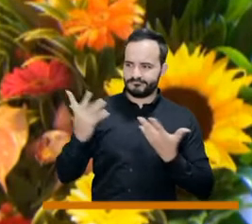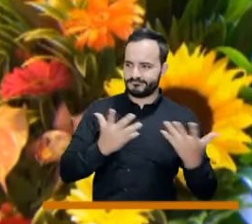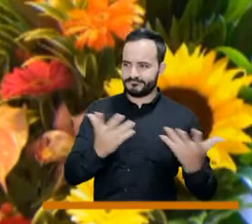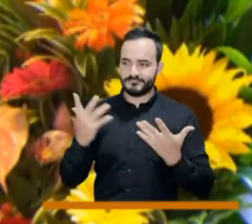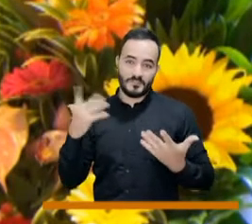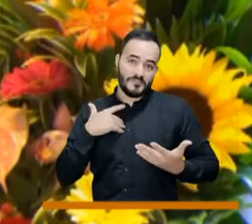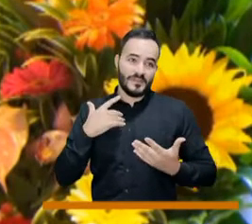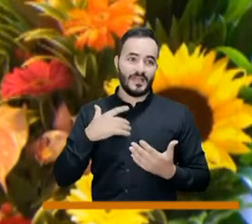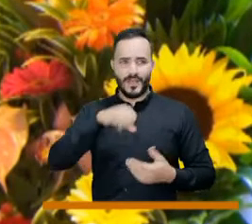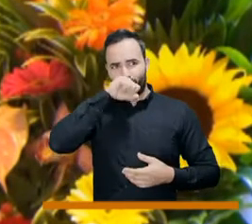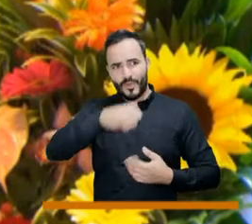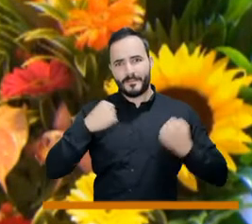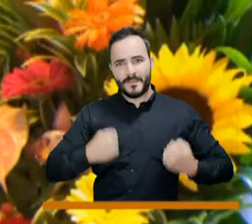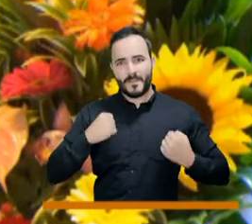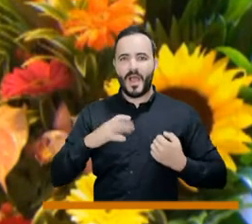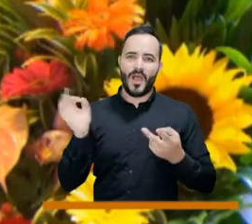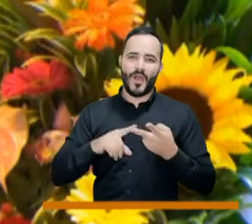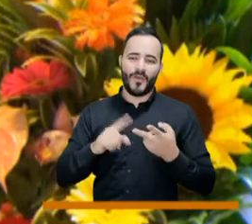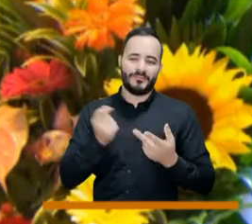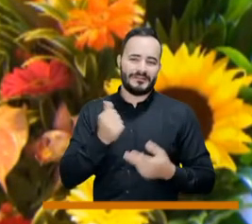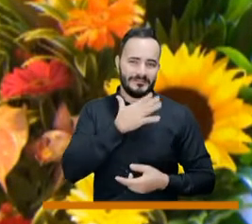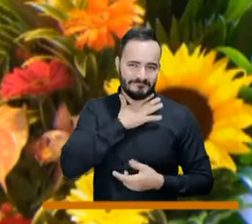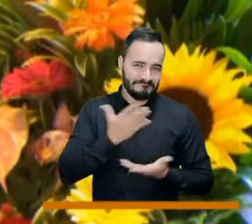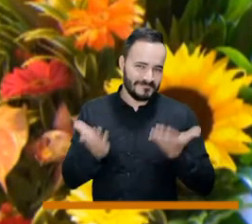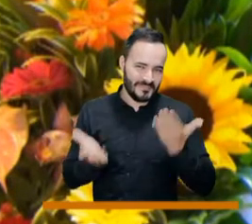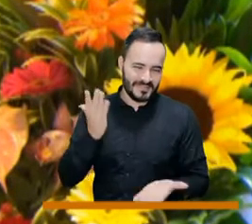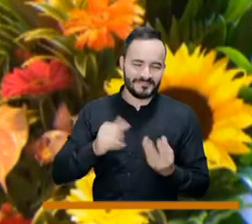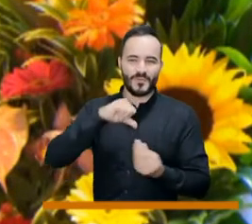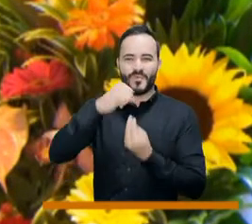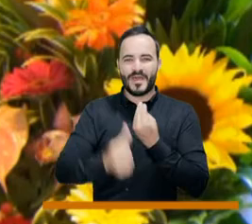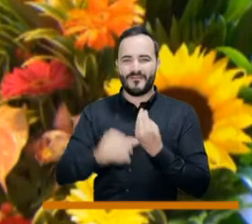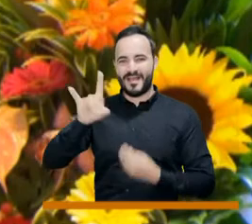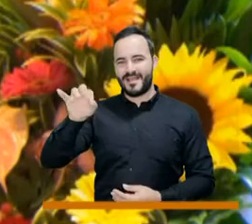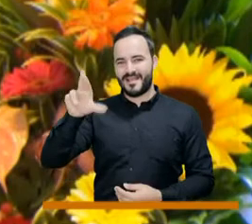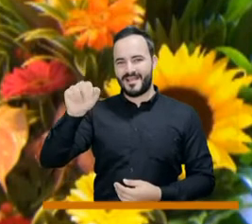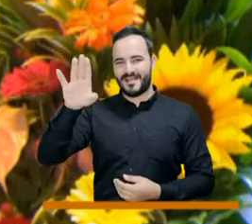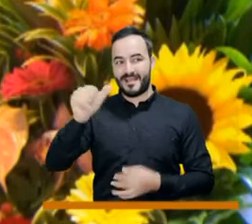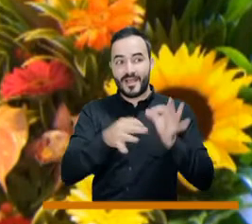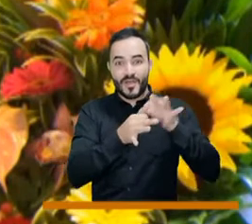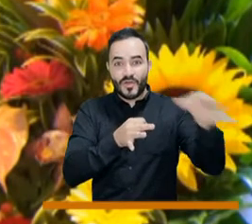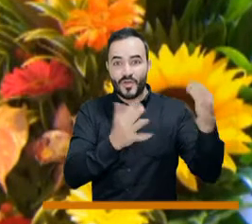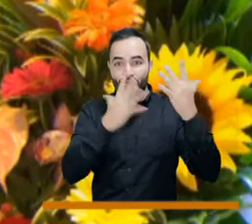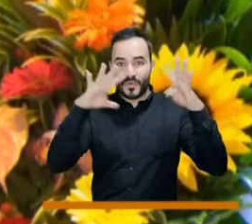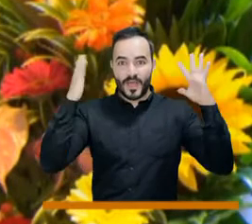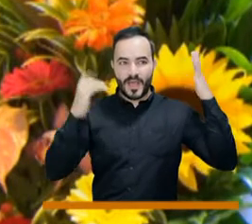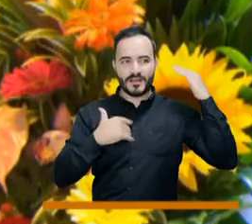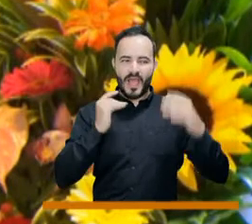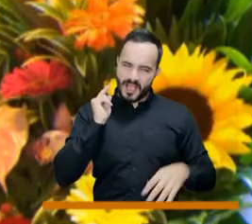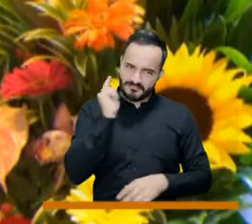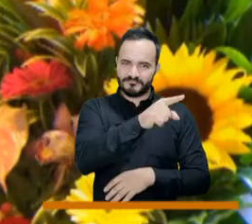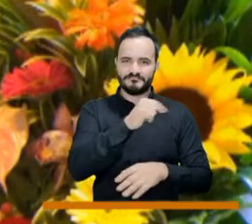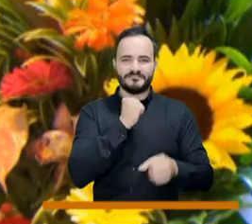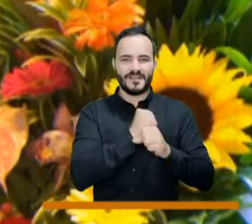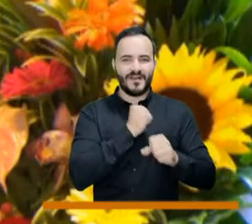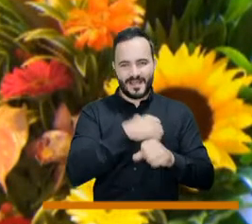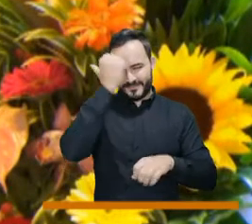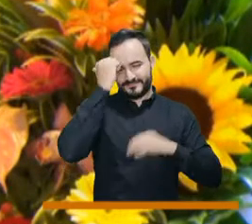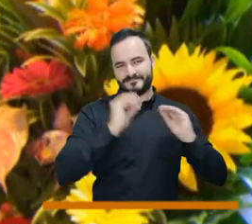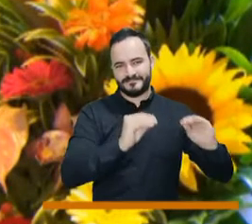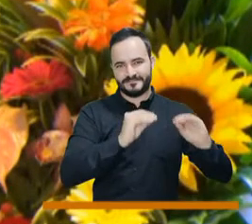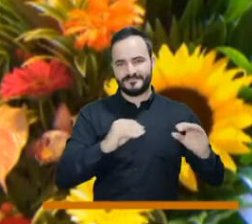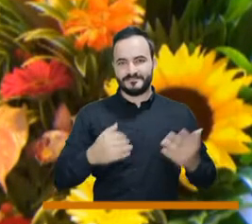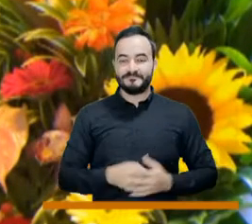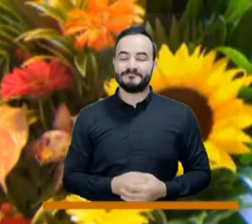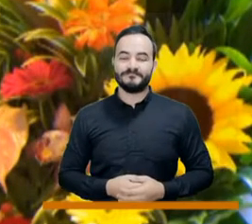o no puede ser por vocación, por falta de plata, de maestro a la zona rural de Urabá, a una